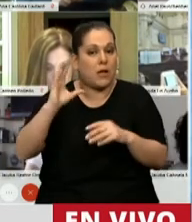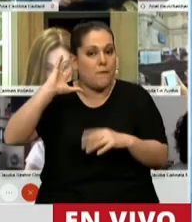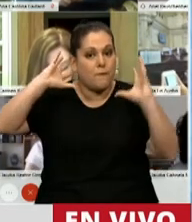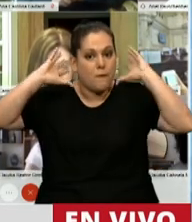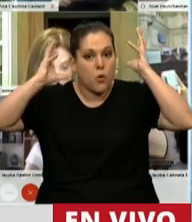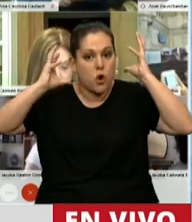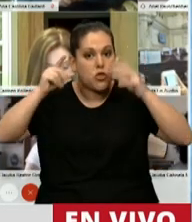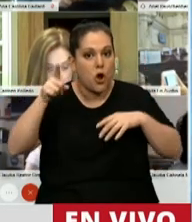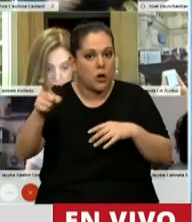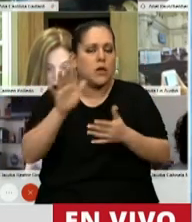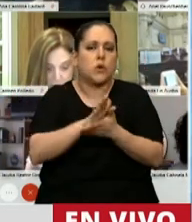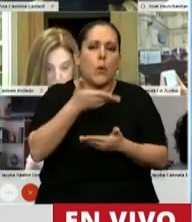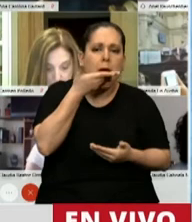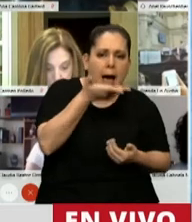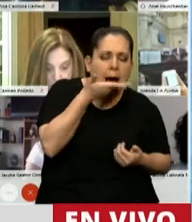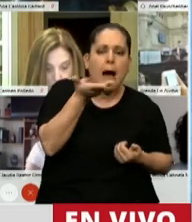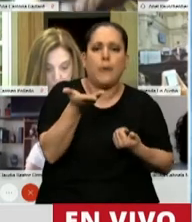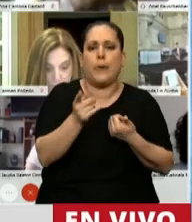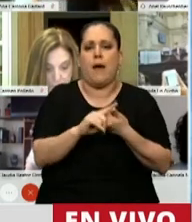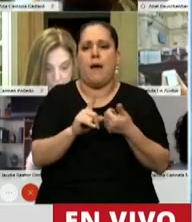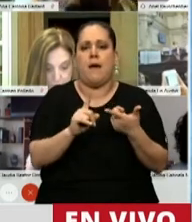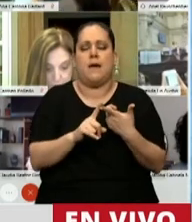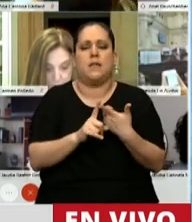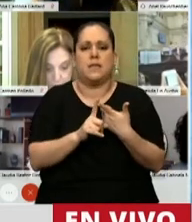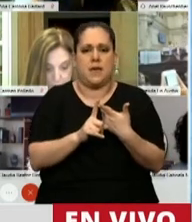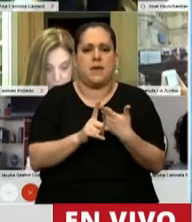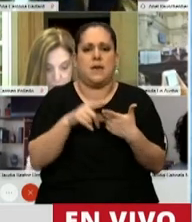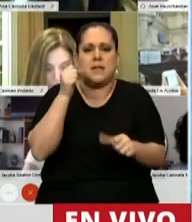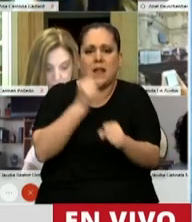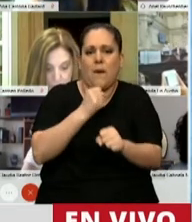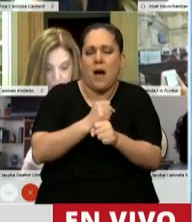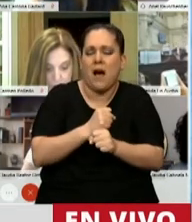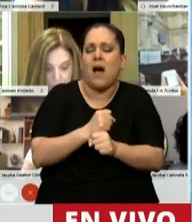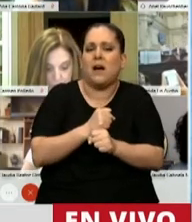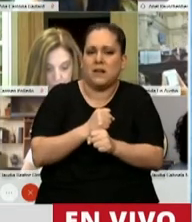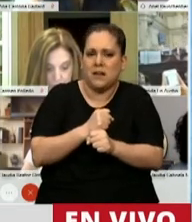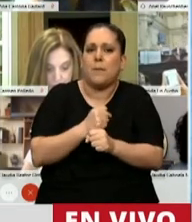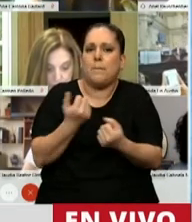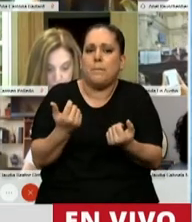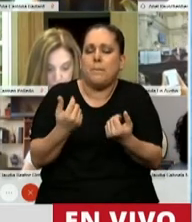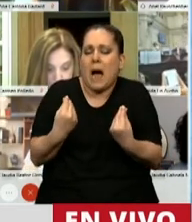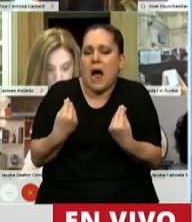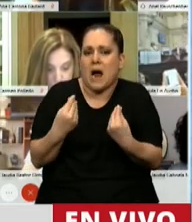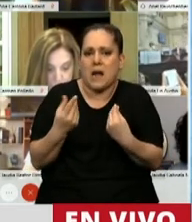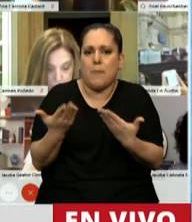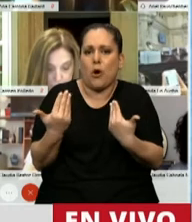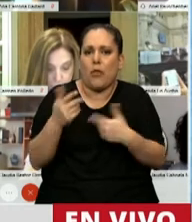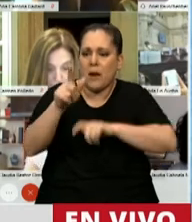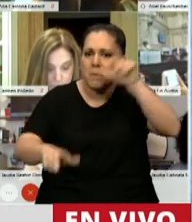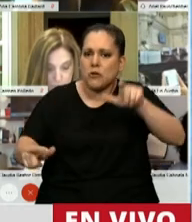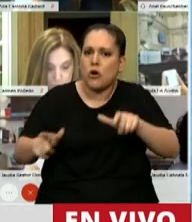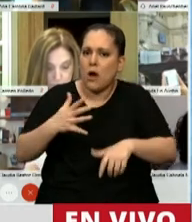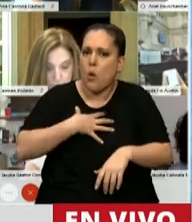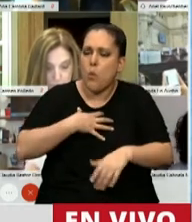la cuestión del habla, la cuestión justamente del trabajar con la posibilidad de incluir a los seres